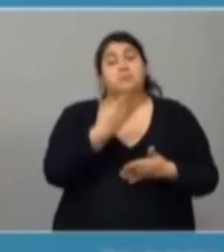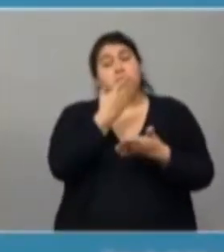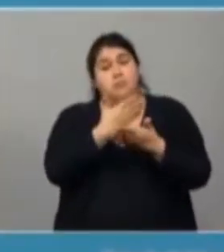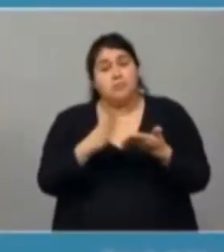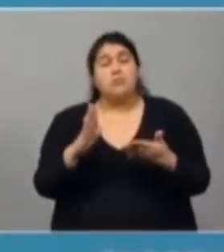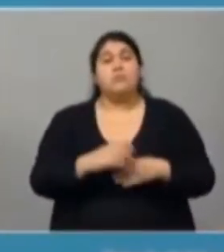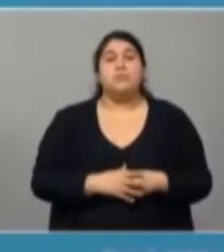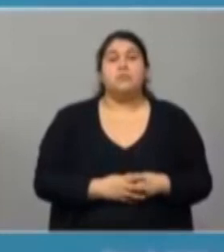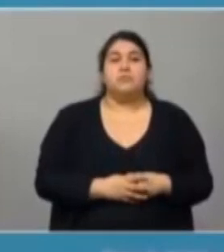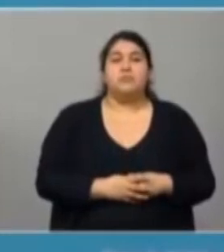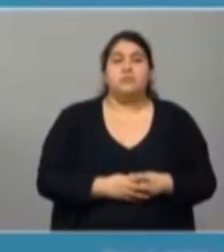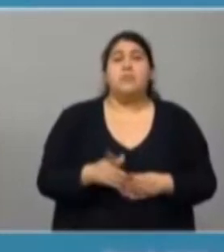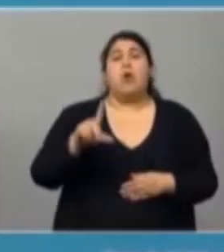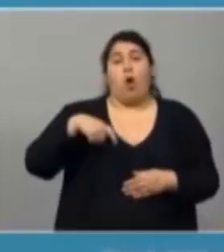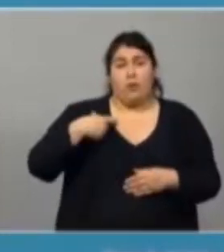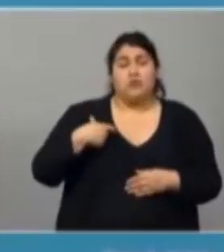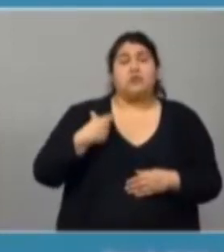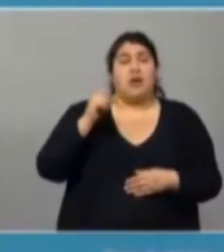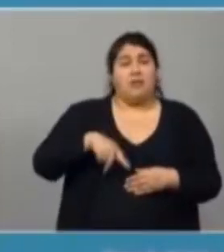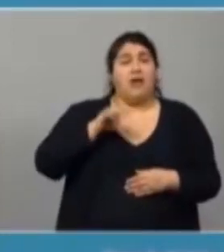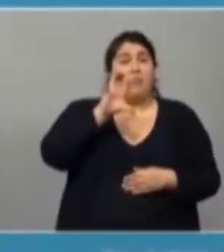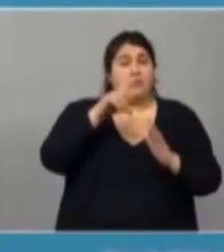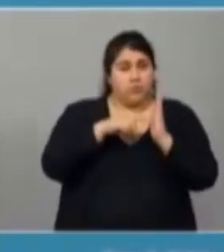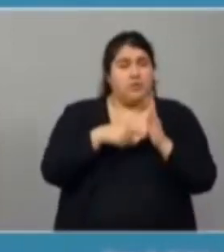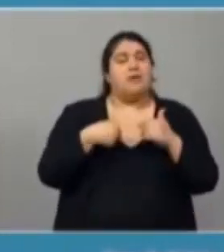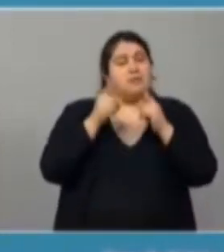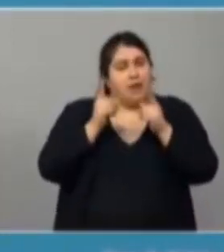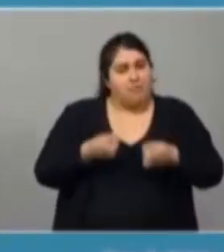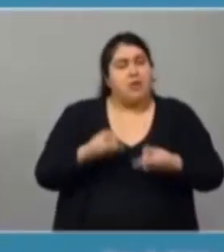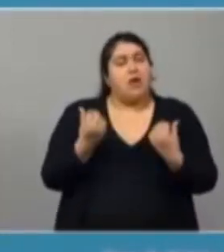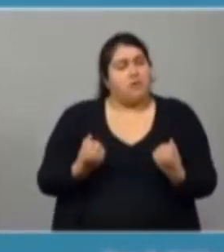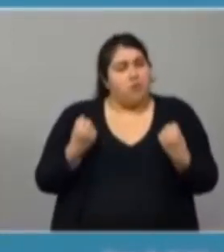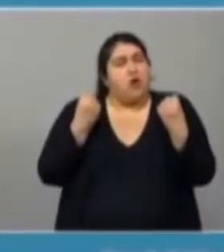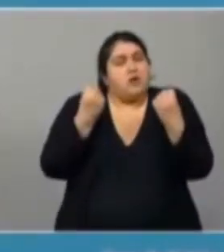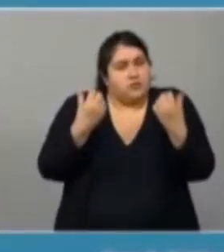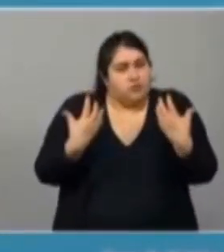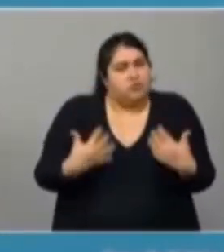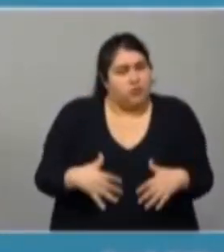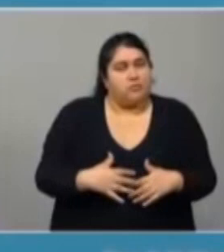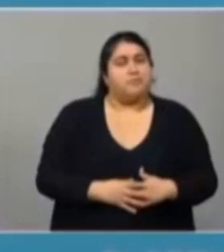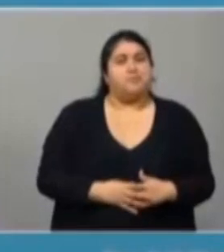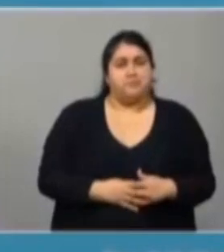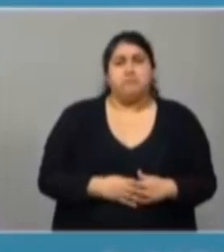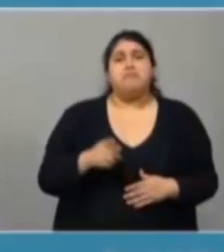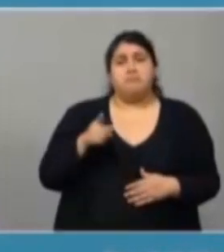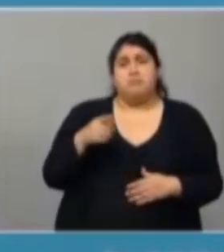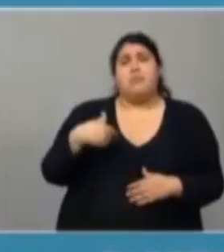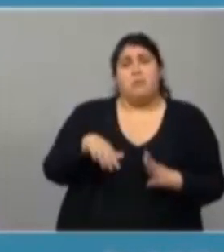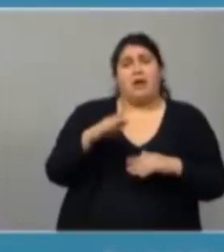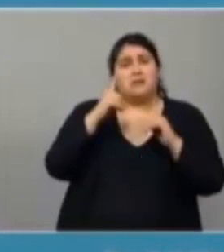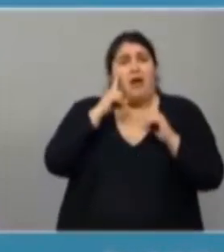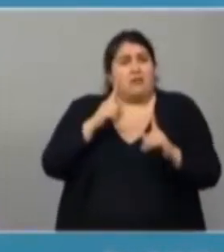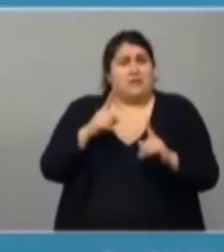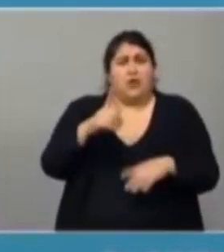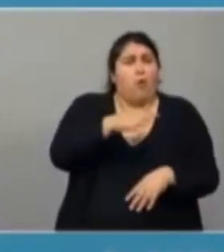Además, la obra social de la provincia de Buenos Aires también hace un esfuerzo muy grande y va a hacer una cobertura para